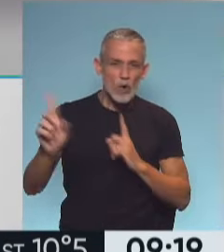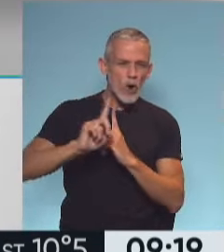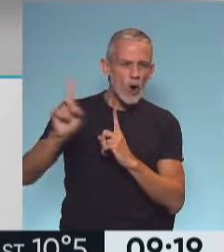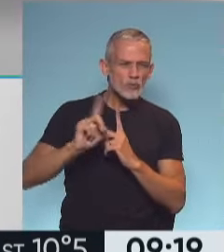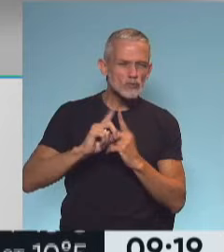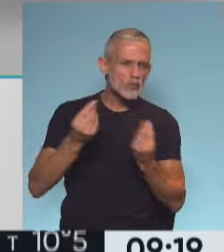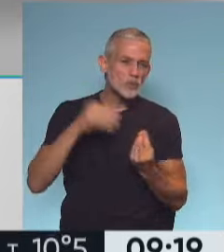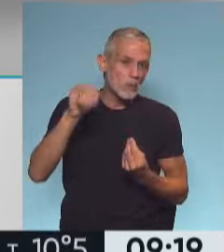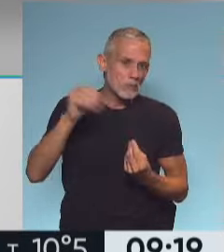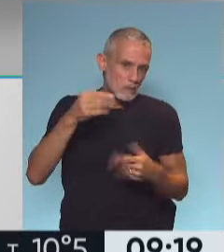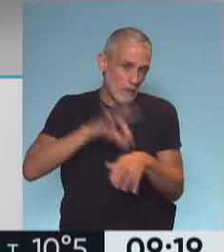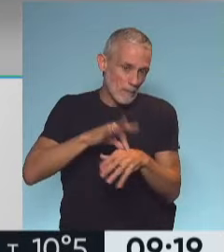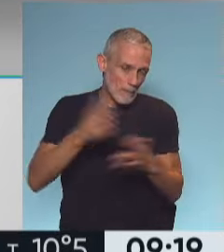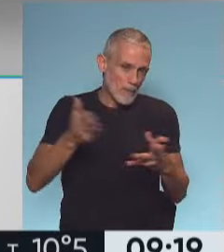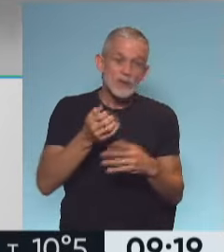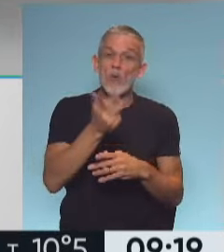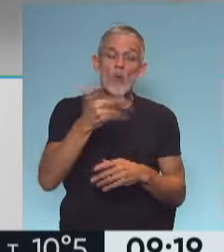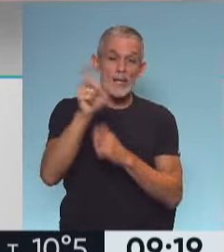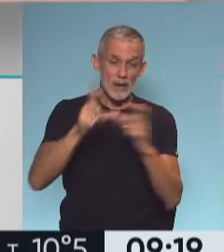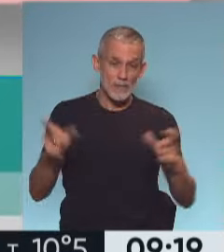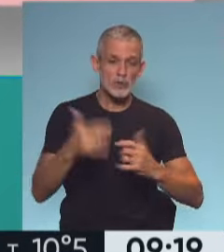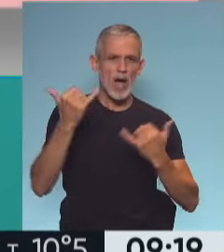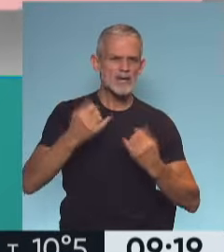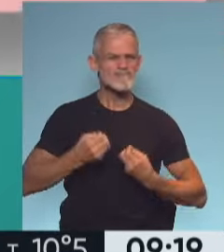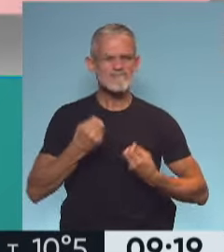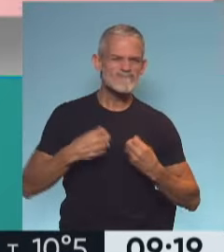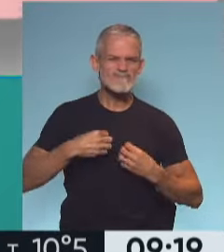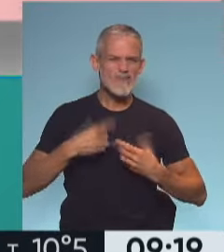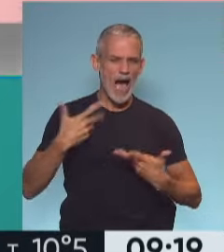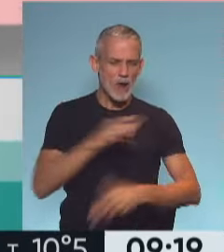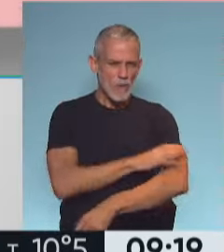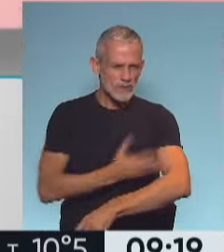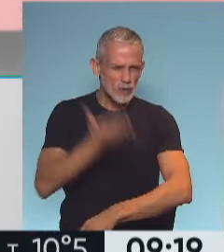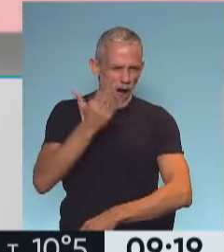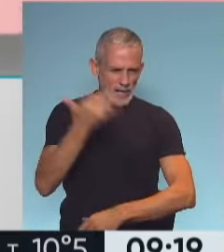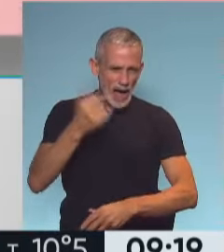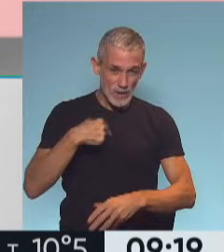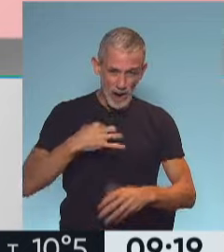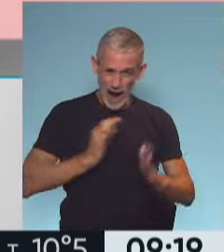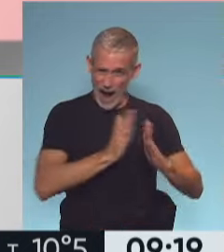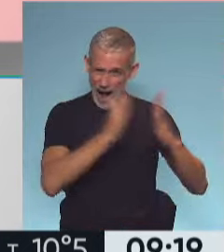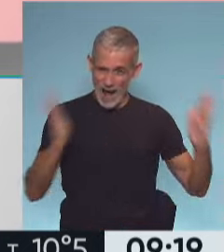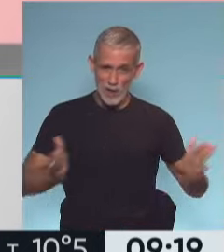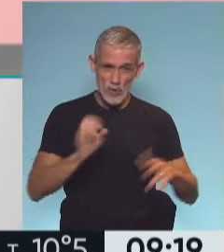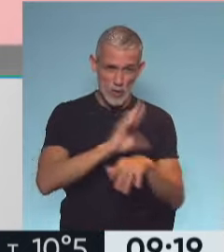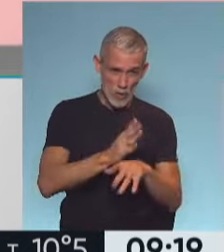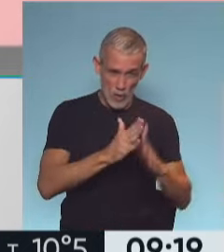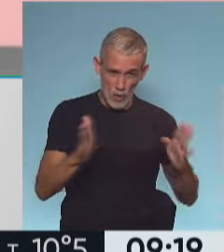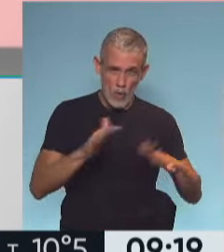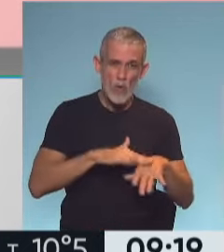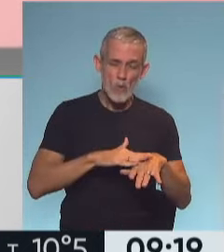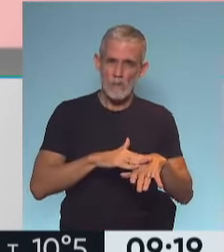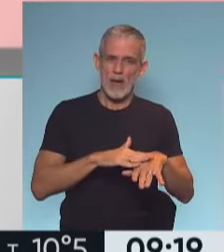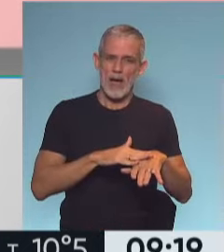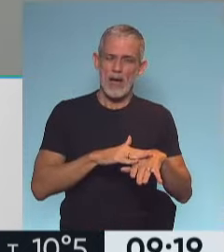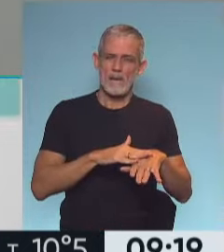incrementado quizás la cantidad de personas que empiezan a manifestar hipertensión en este año de pandemia? En este año de